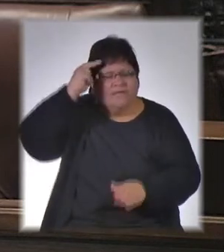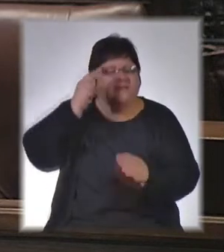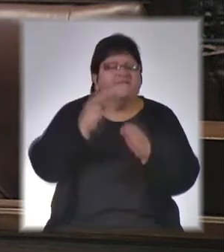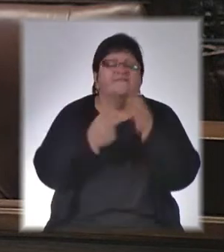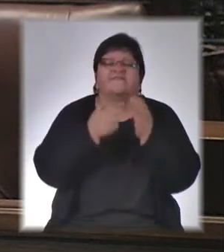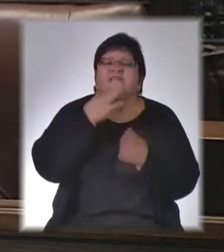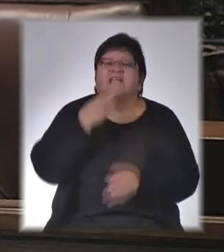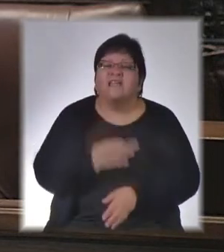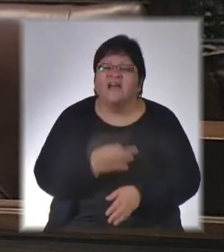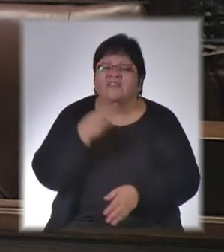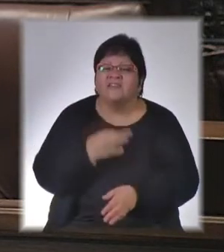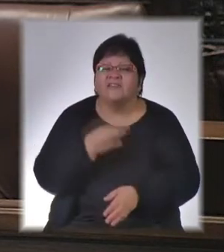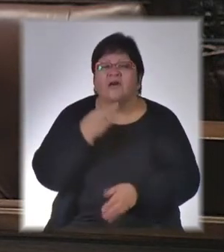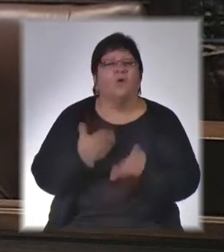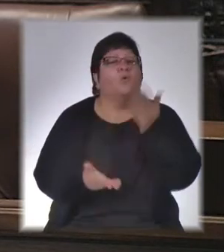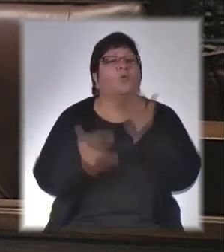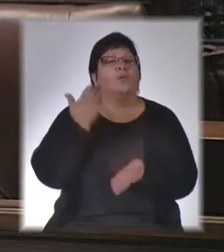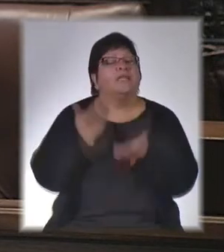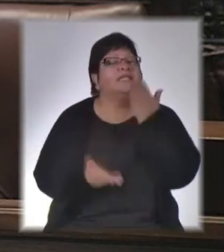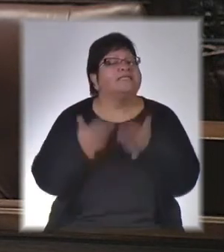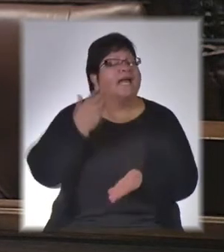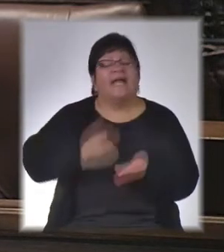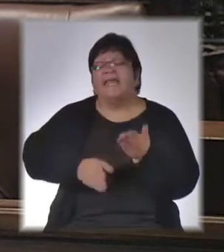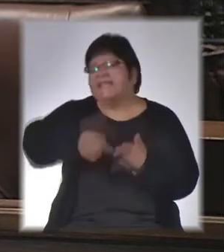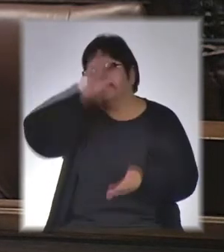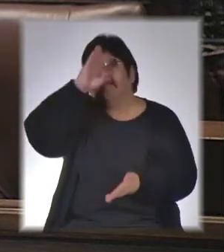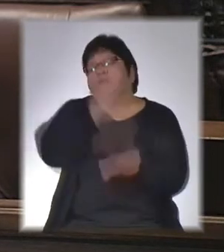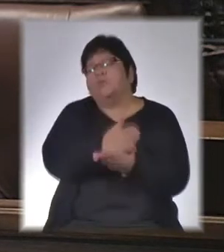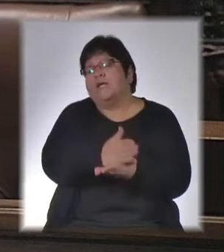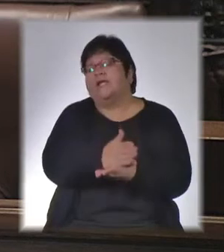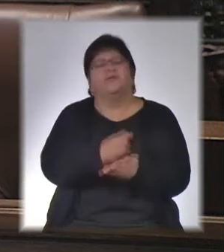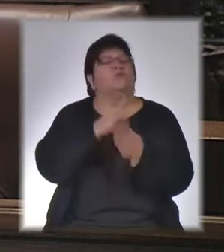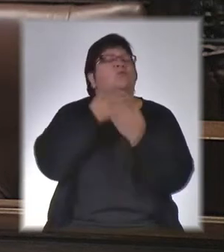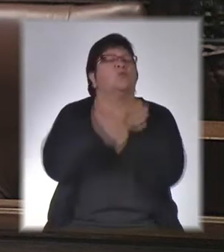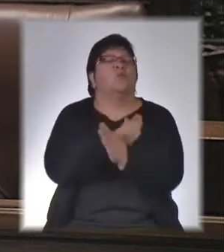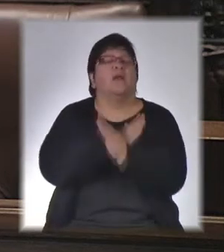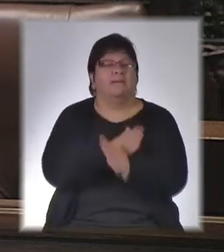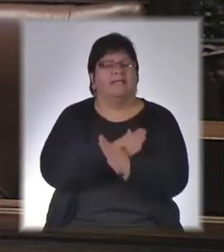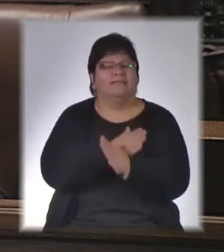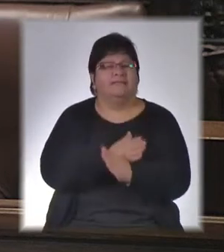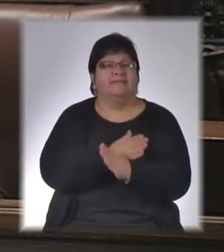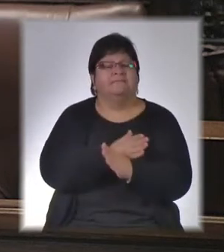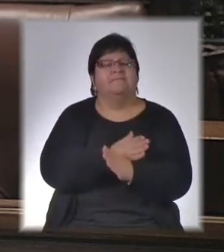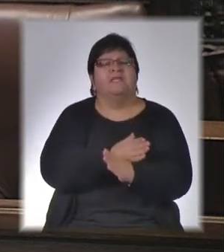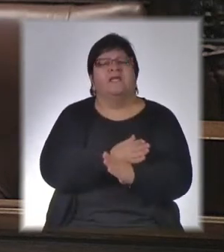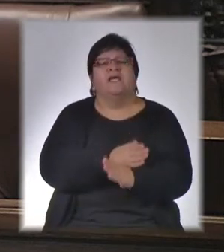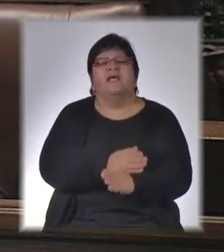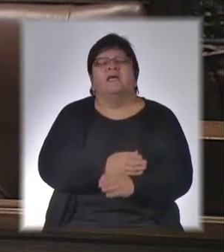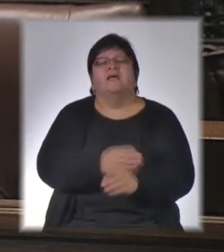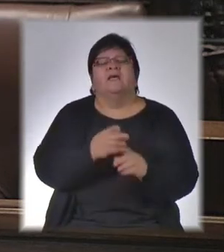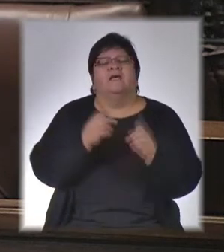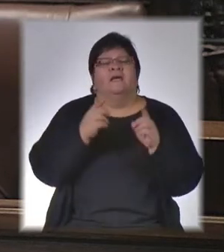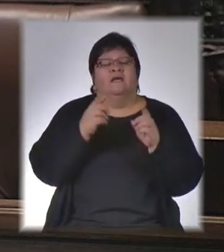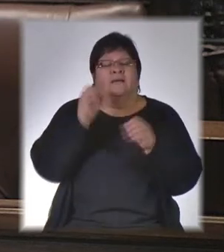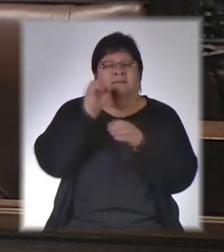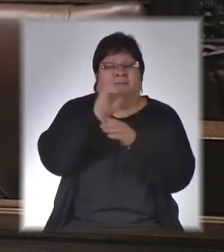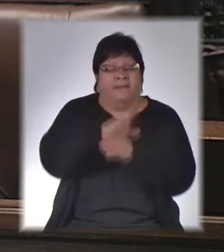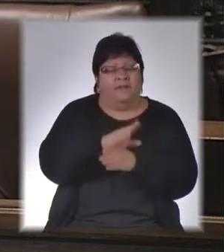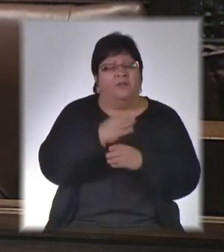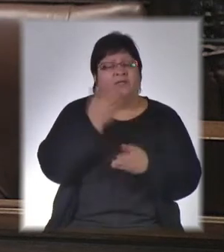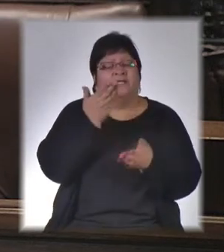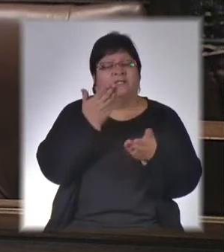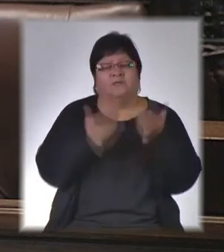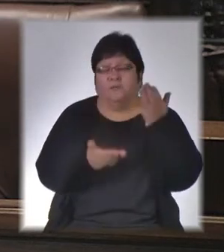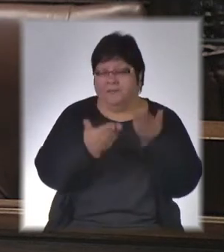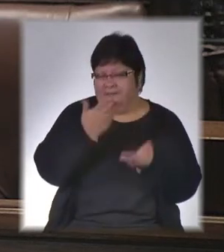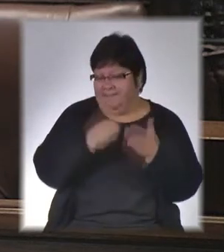Nunca más dictadura, nunca más terrorismo de Estado. Solicito que mis palabras pasen a la Suprema Corte de Justicia, a la